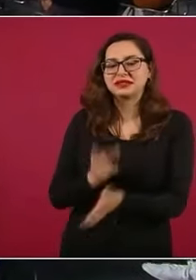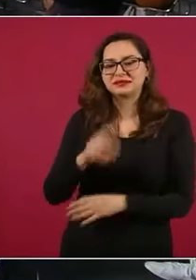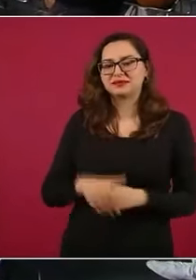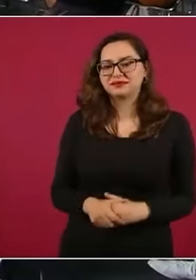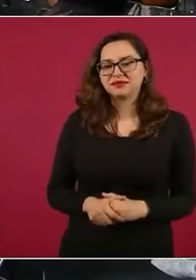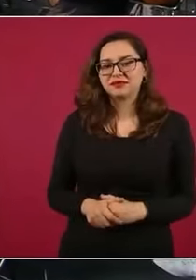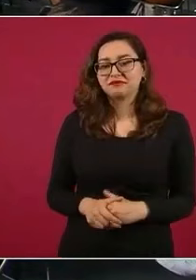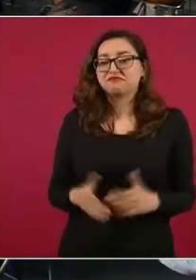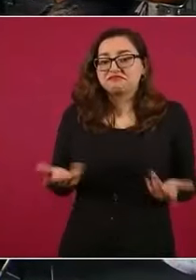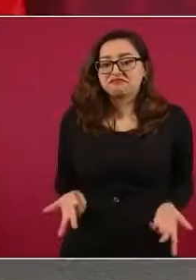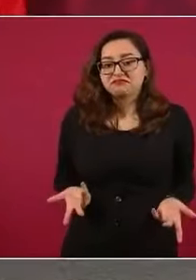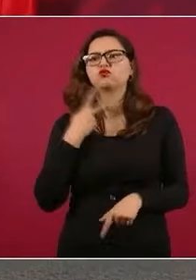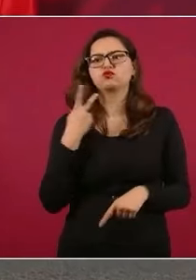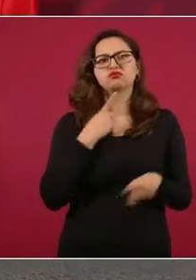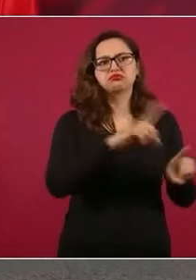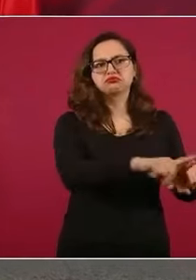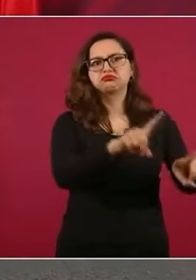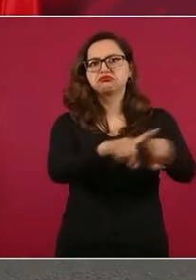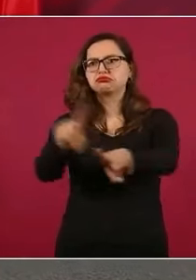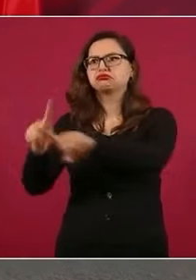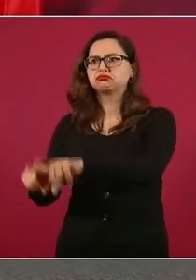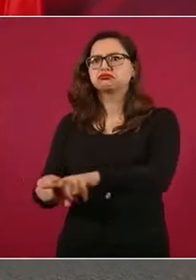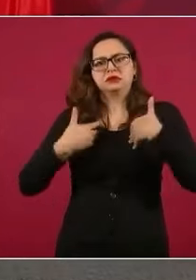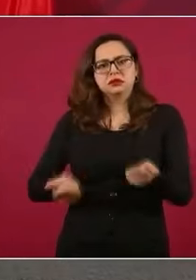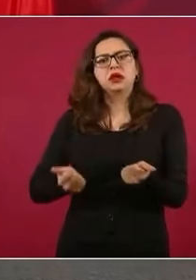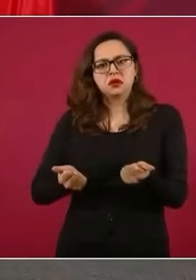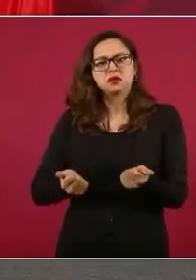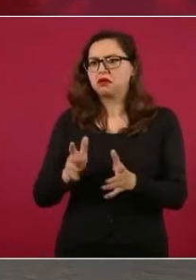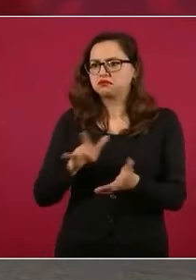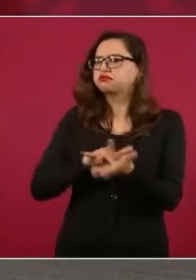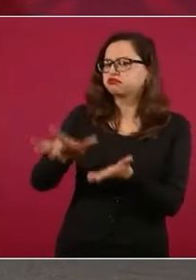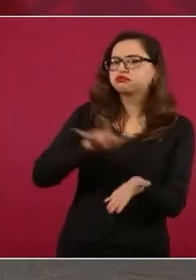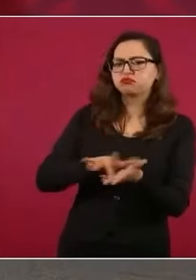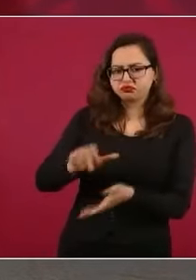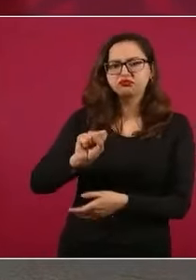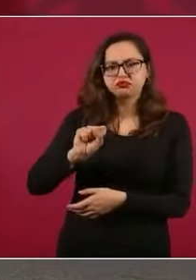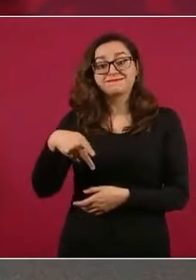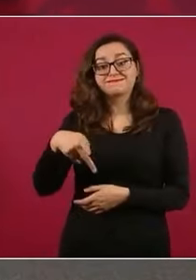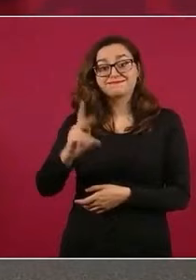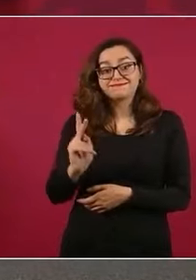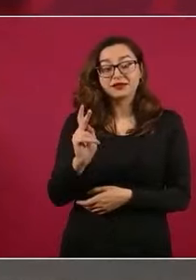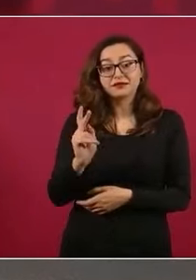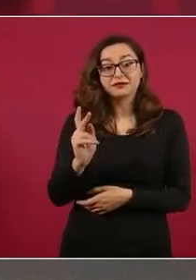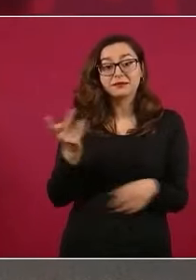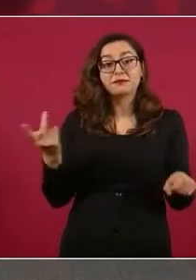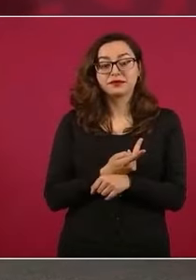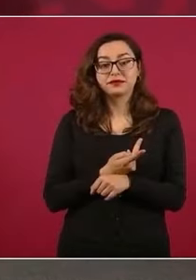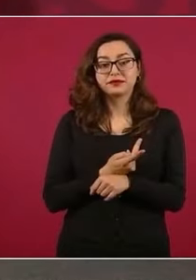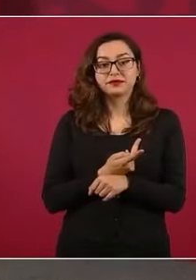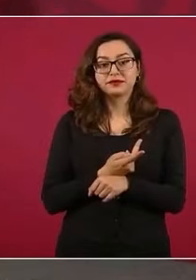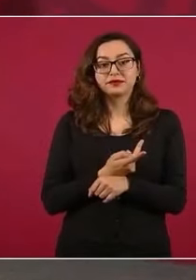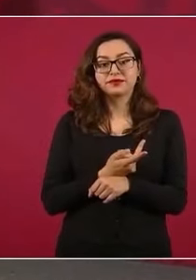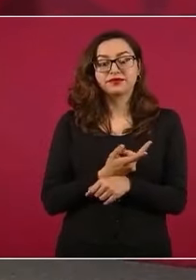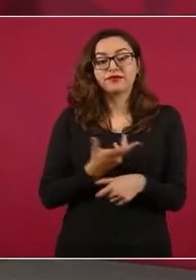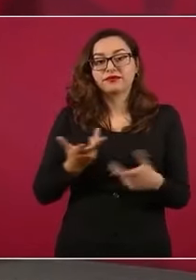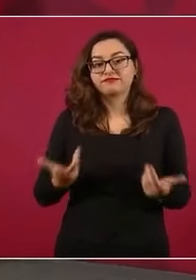están actuando de manera consecuente y tenemos diferencias, pero se están dando cuenta de que el